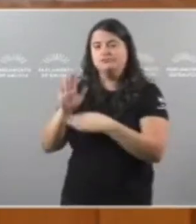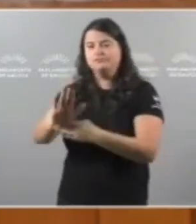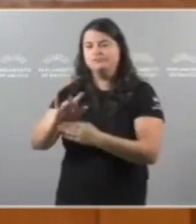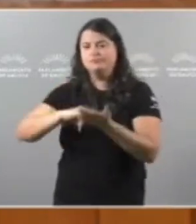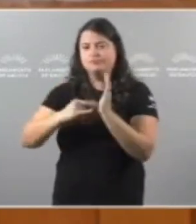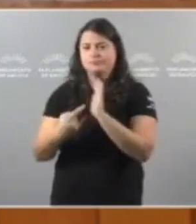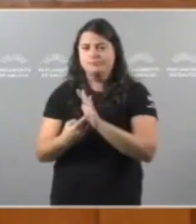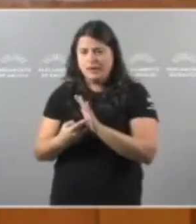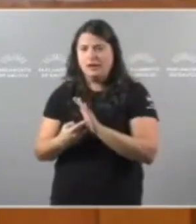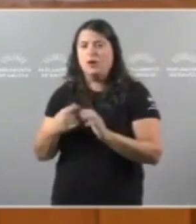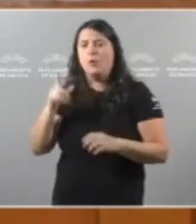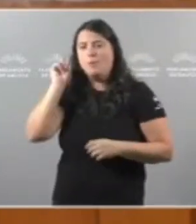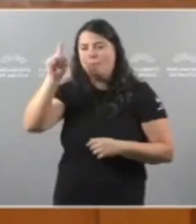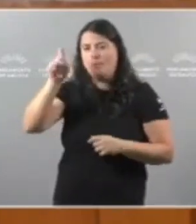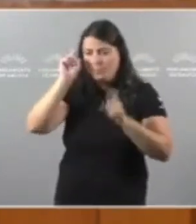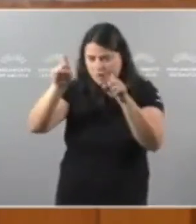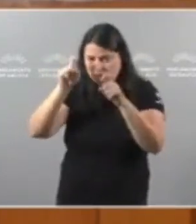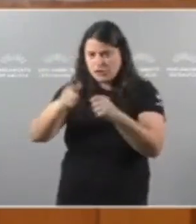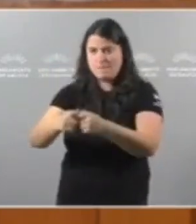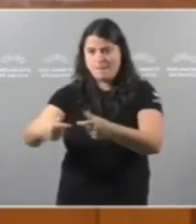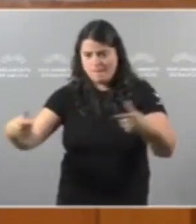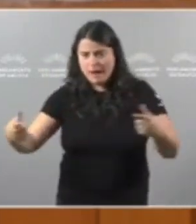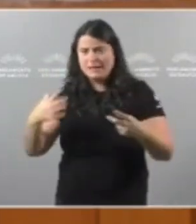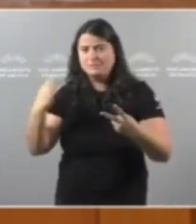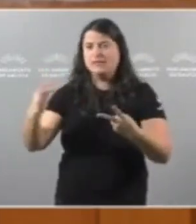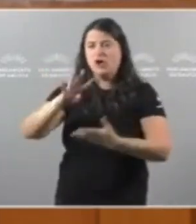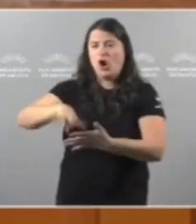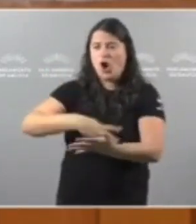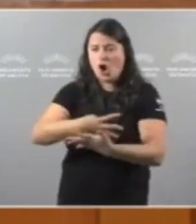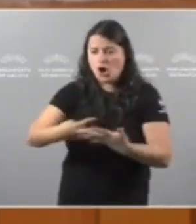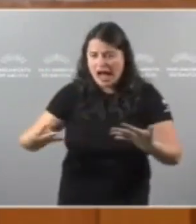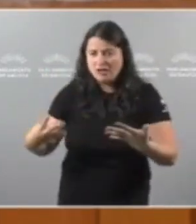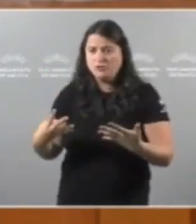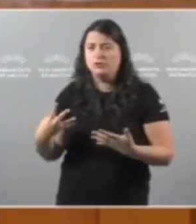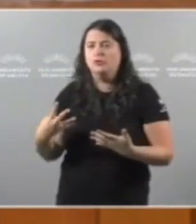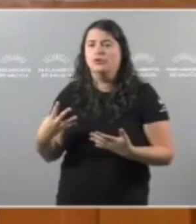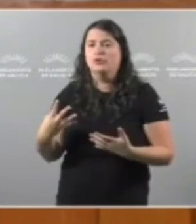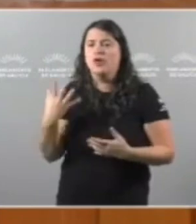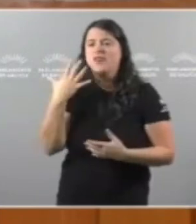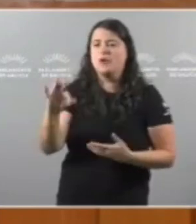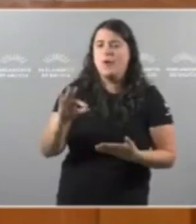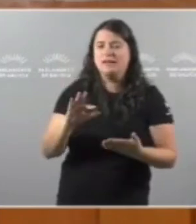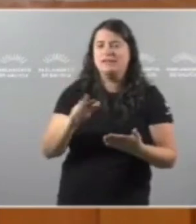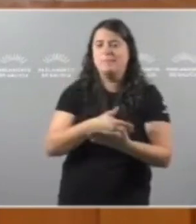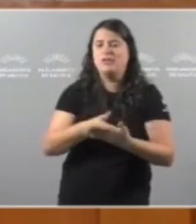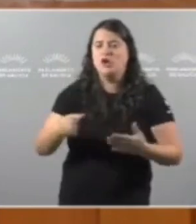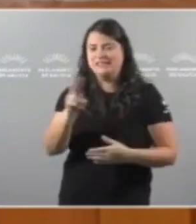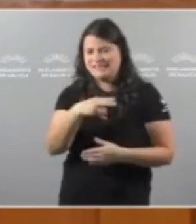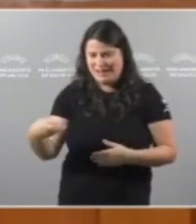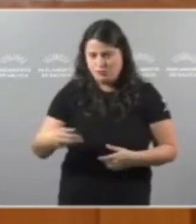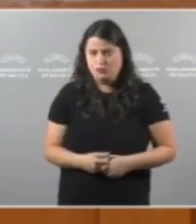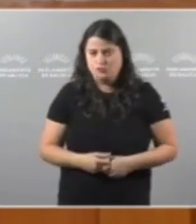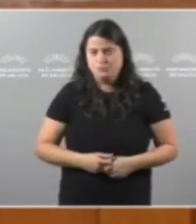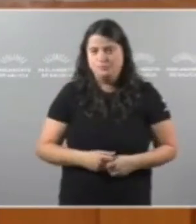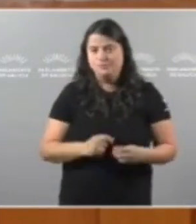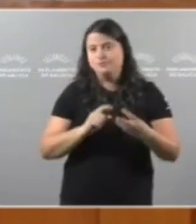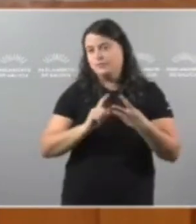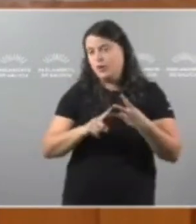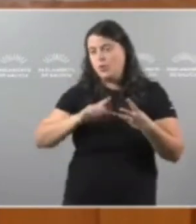reforzar Profesorado E recuperar Horario lectivo Con 50 Millóns De euros E por último